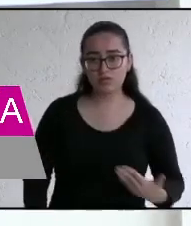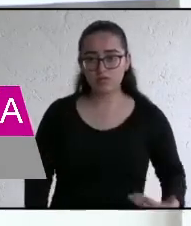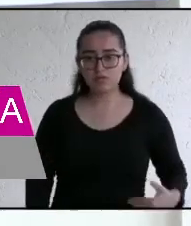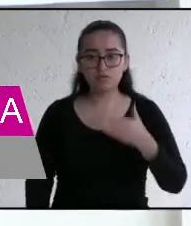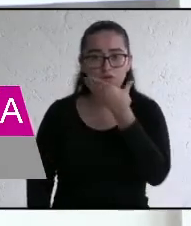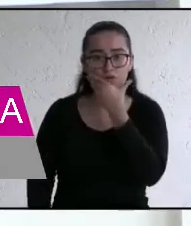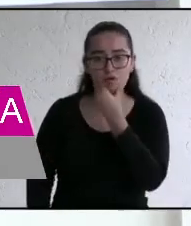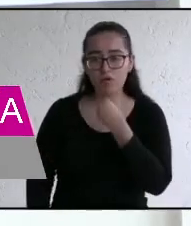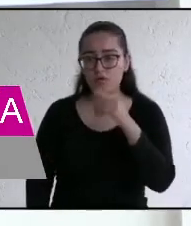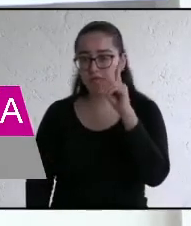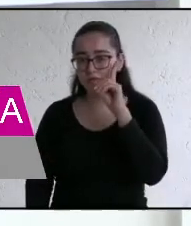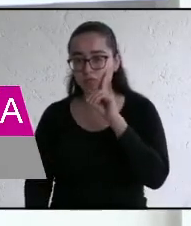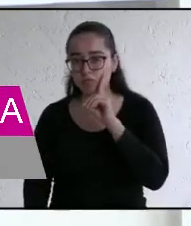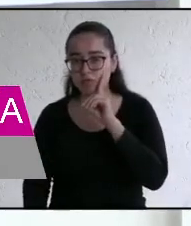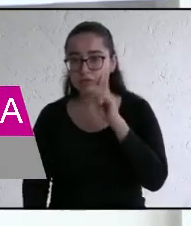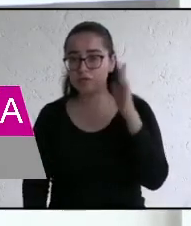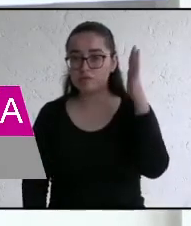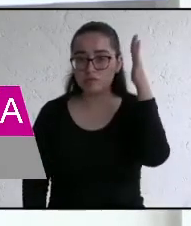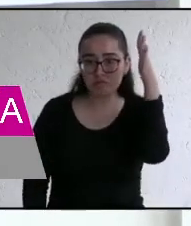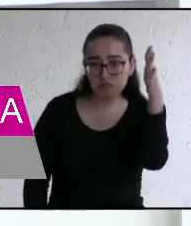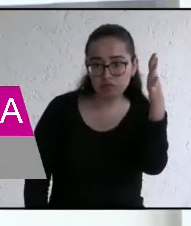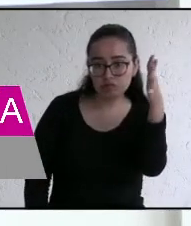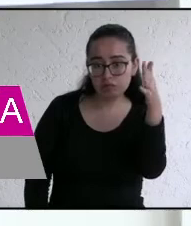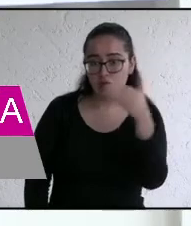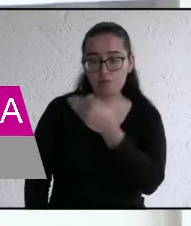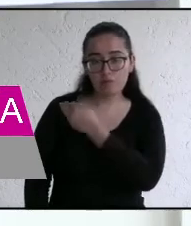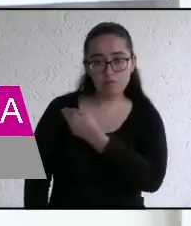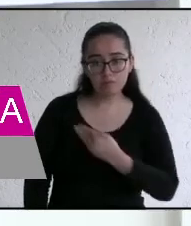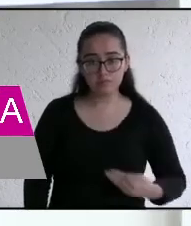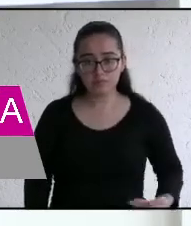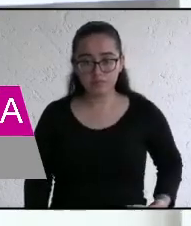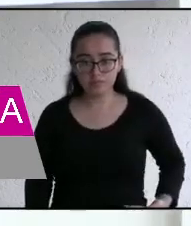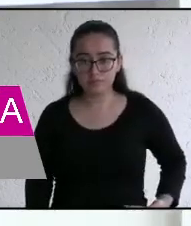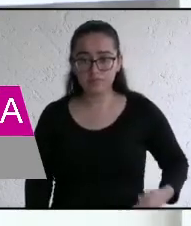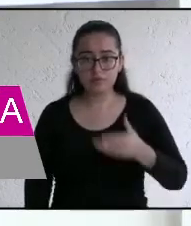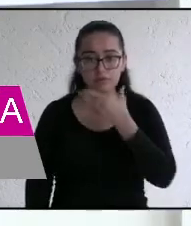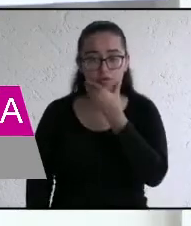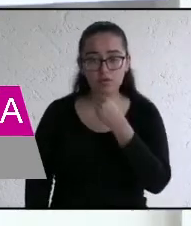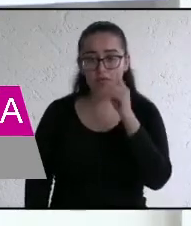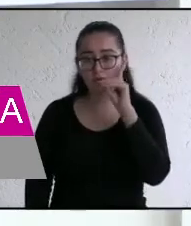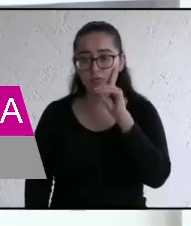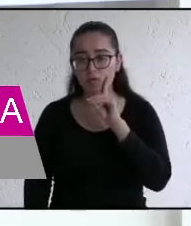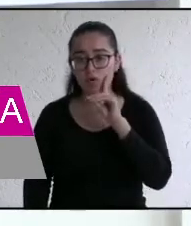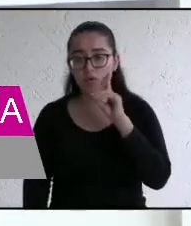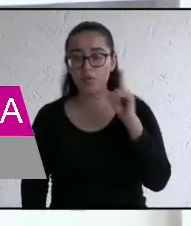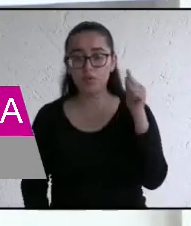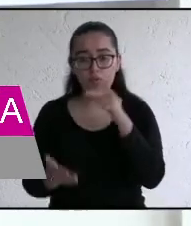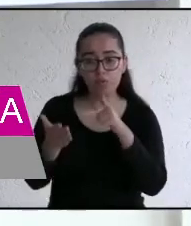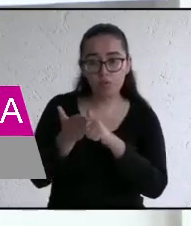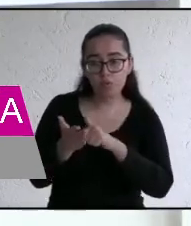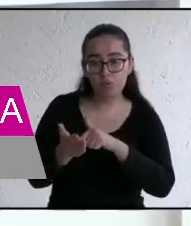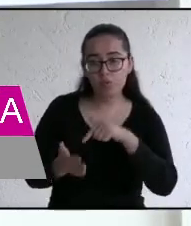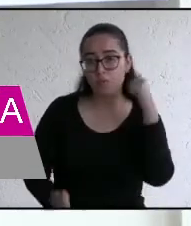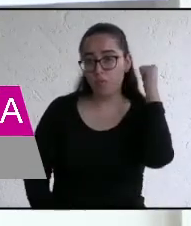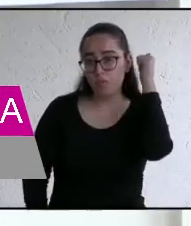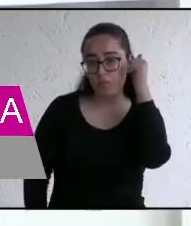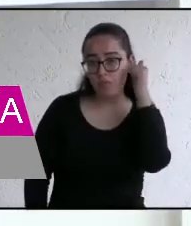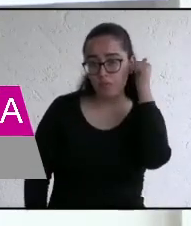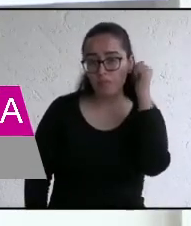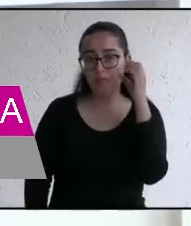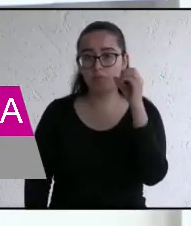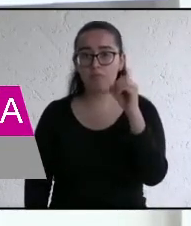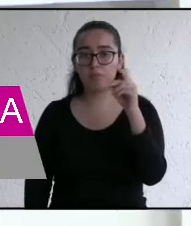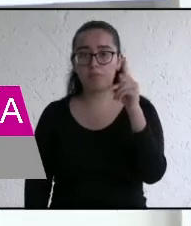candidatas a ocupar el cargo de presidente o presidenta municipal de Actopan. A nombre del Organismo